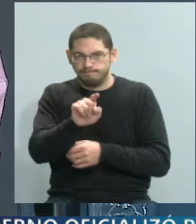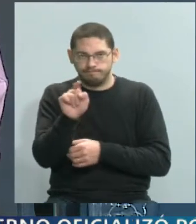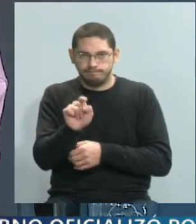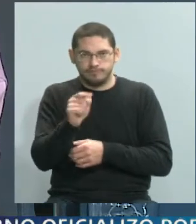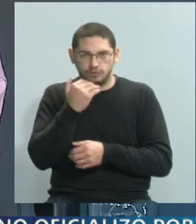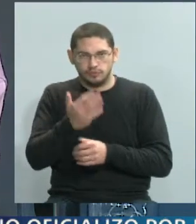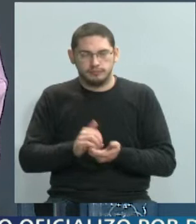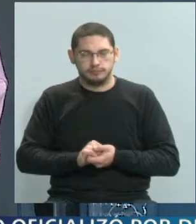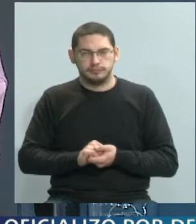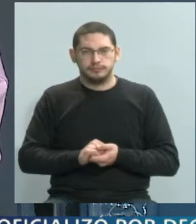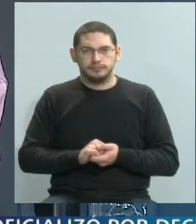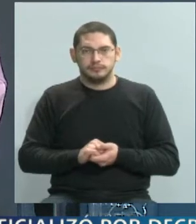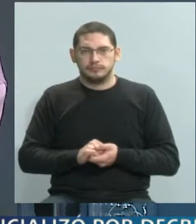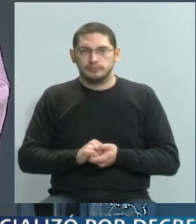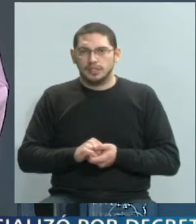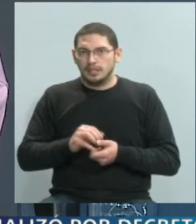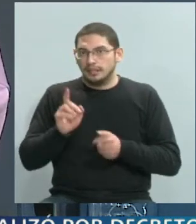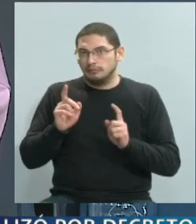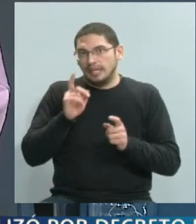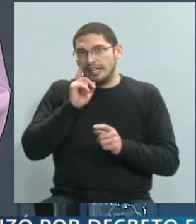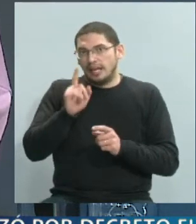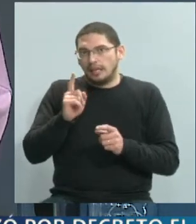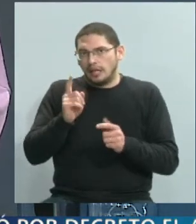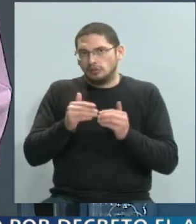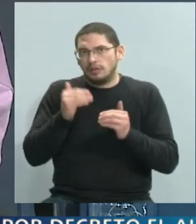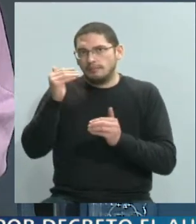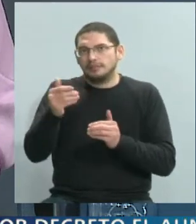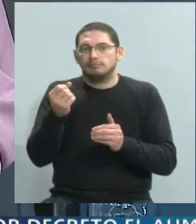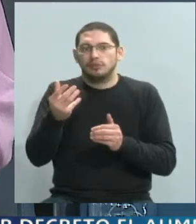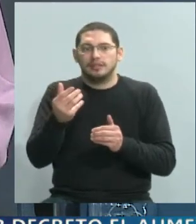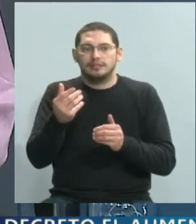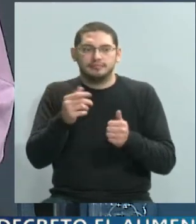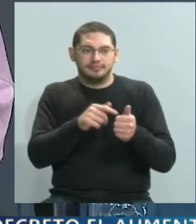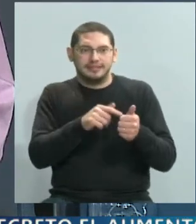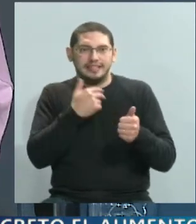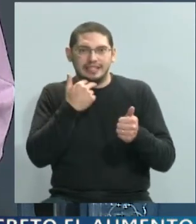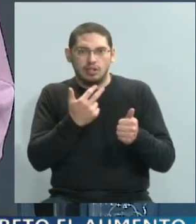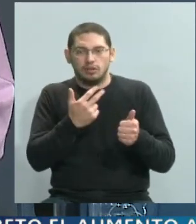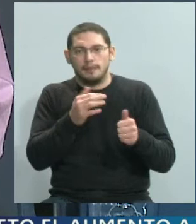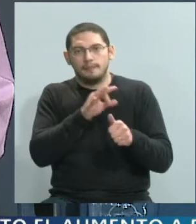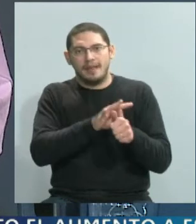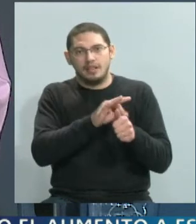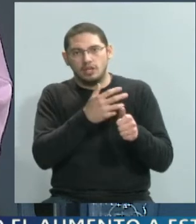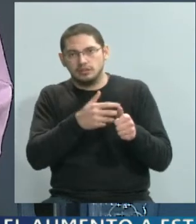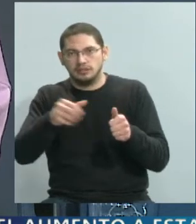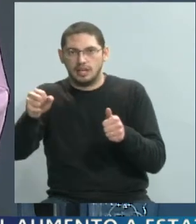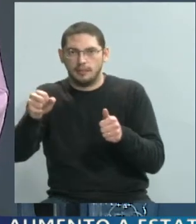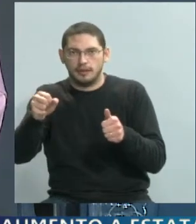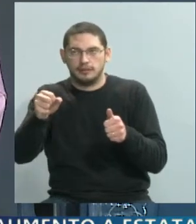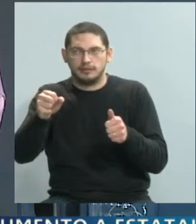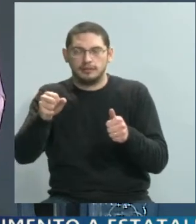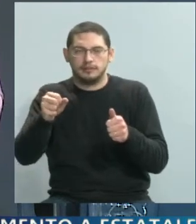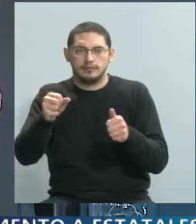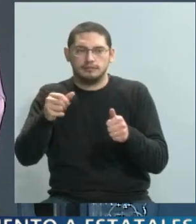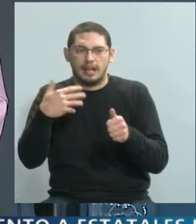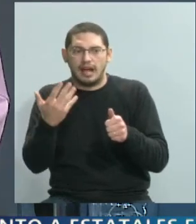además me imagino que hay un riesgo mayor, porque más allá de que esas personas llevan a sus hijos al médico, entendiendo que tal vez tienen algún